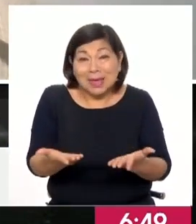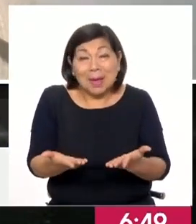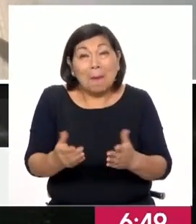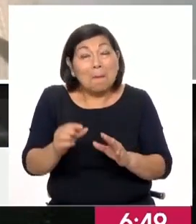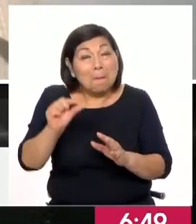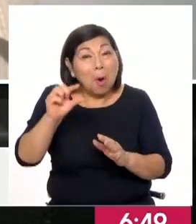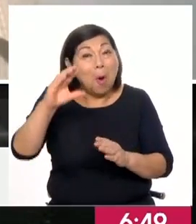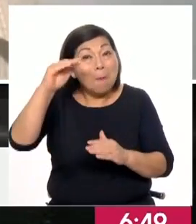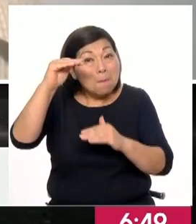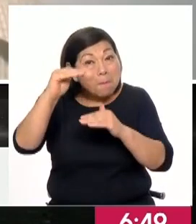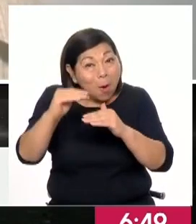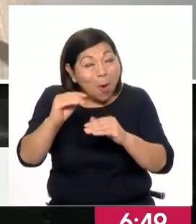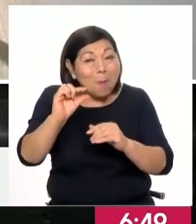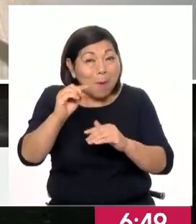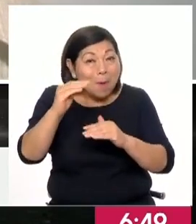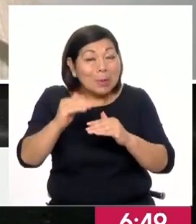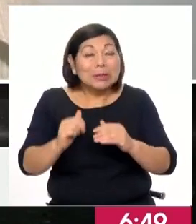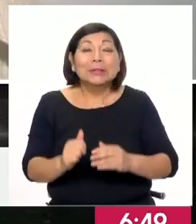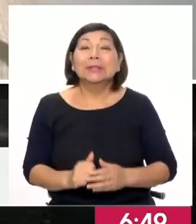un poco la inflación, imagino.